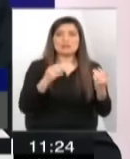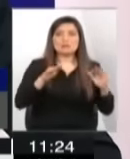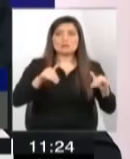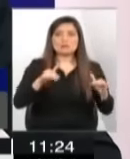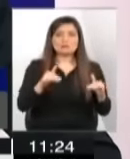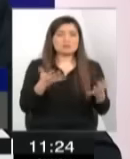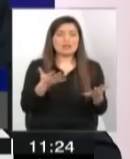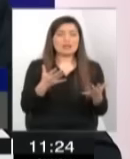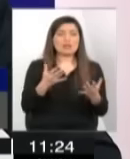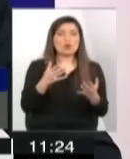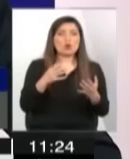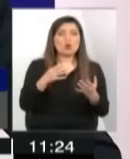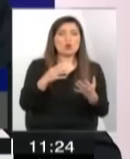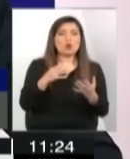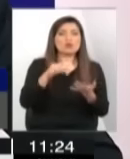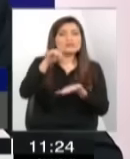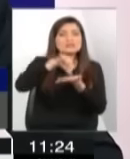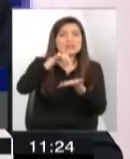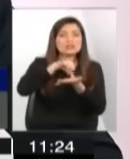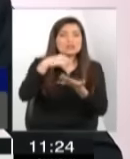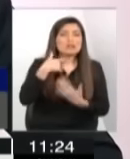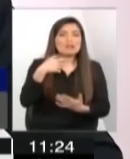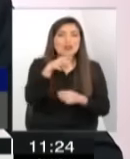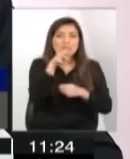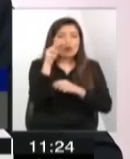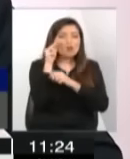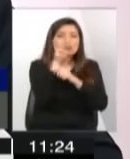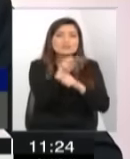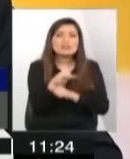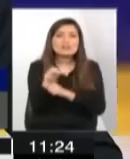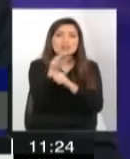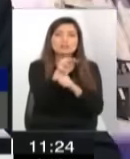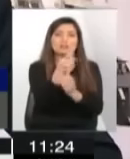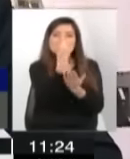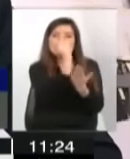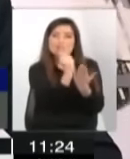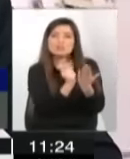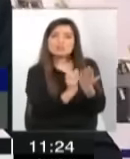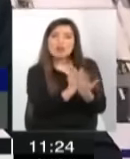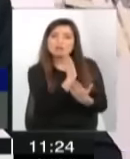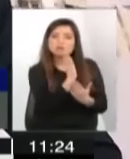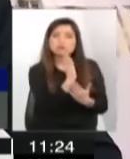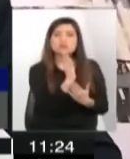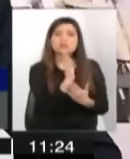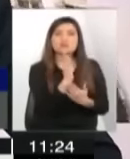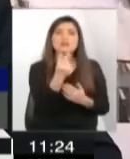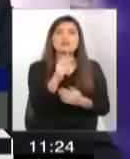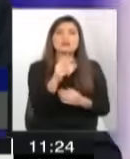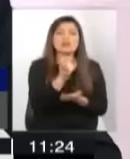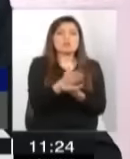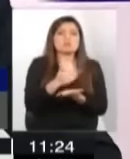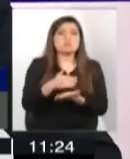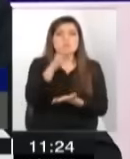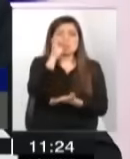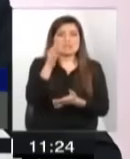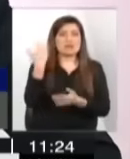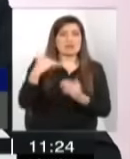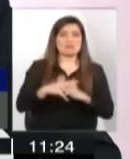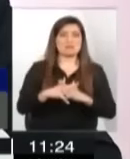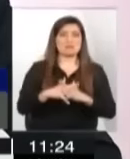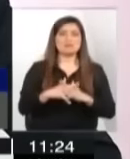Observación y Diagnóstico, en la época del gobierno militar. Y lamentablemente, dada nuestra experiencia en hogares de menores y